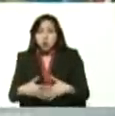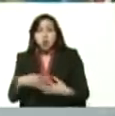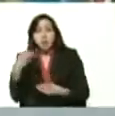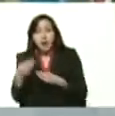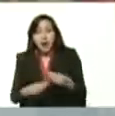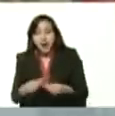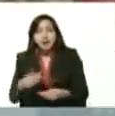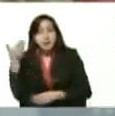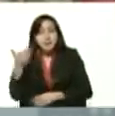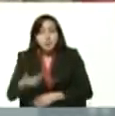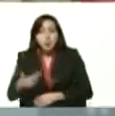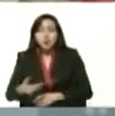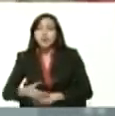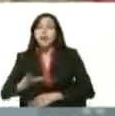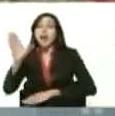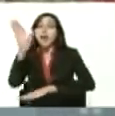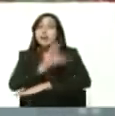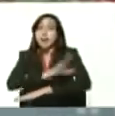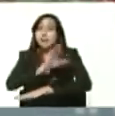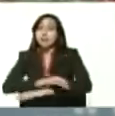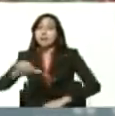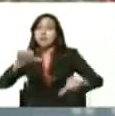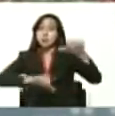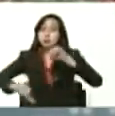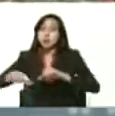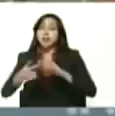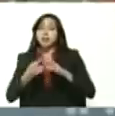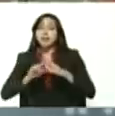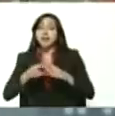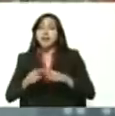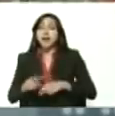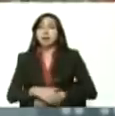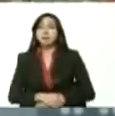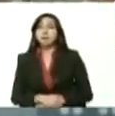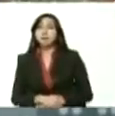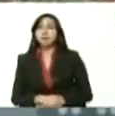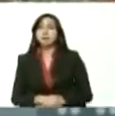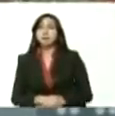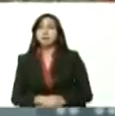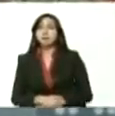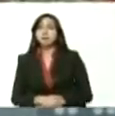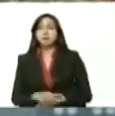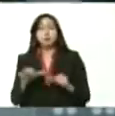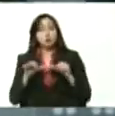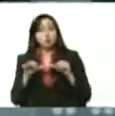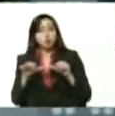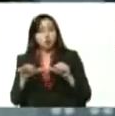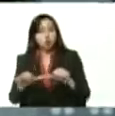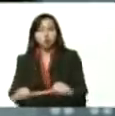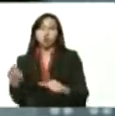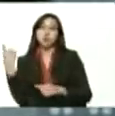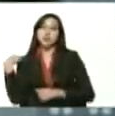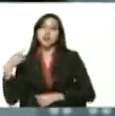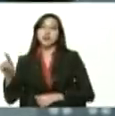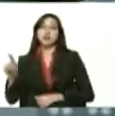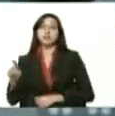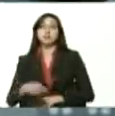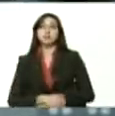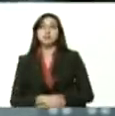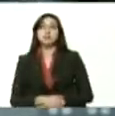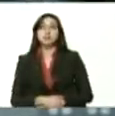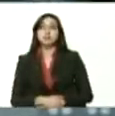con gran capacidad técnica científica tenemos que avanzar te